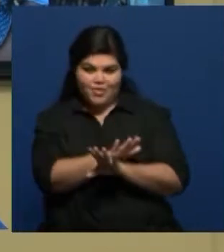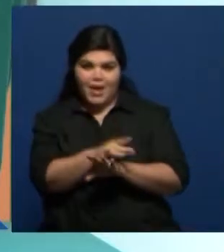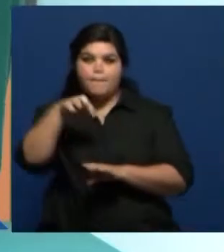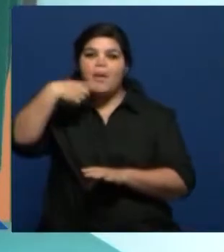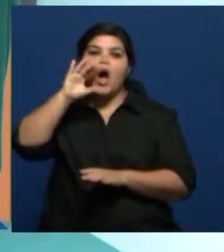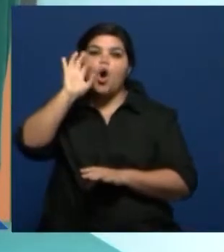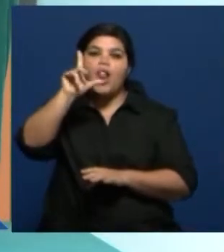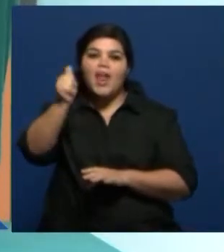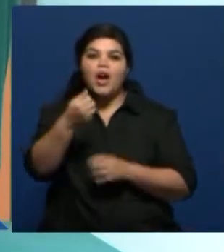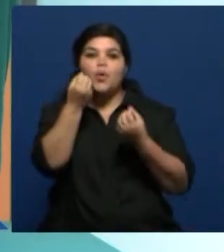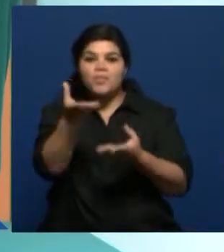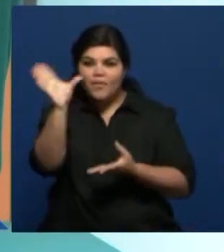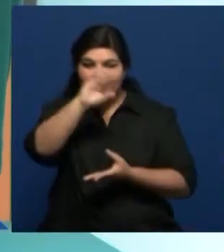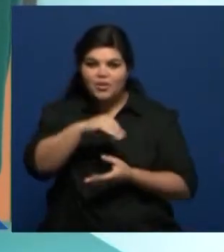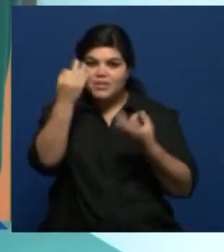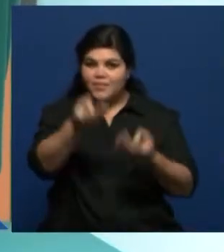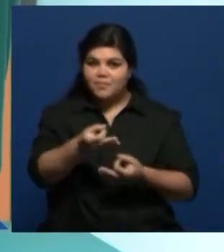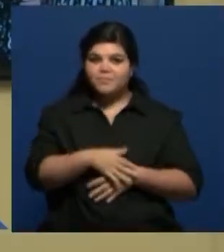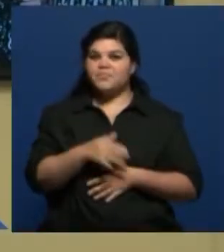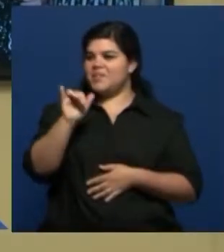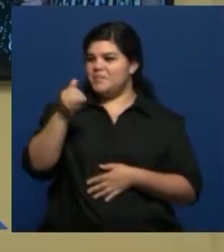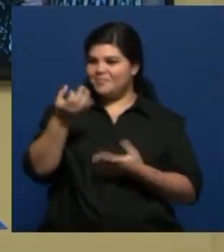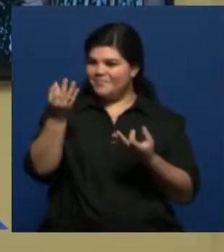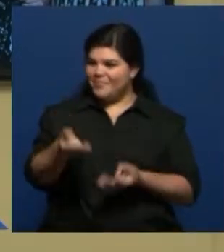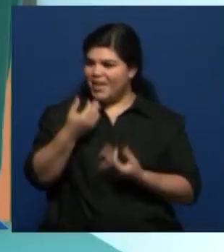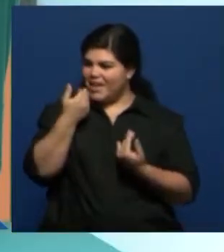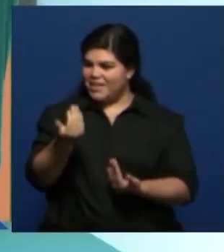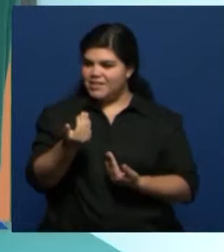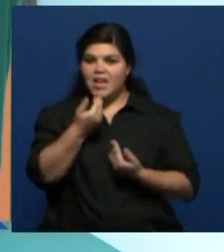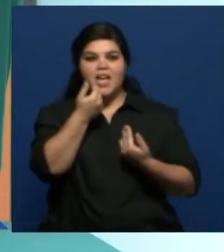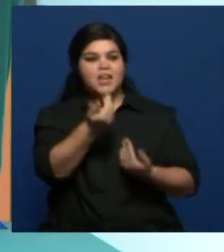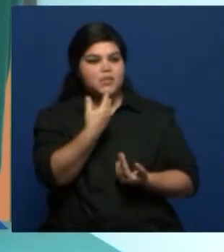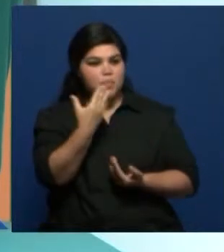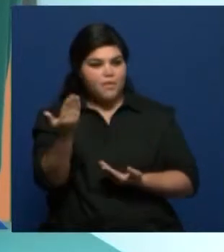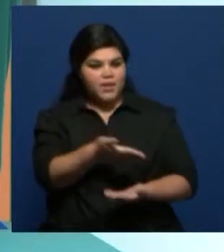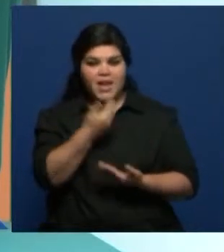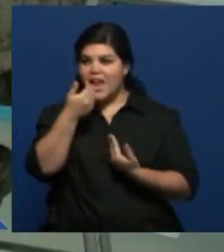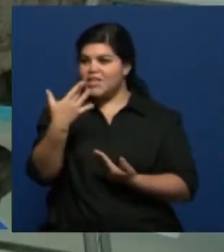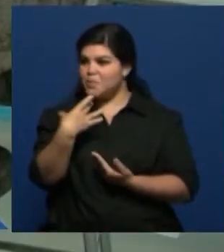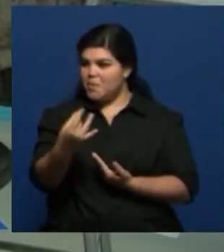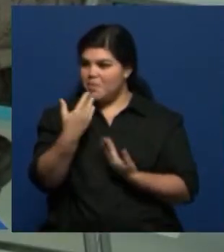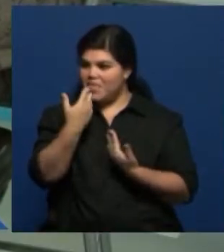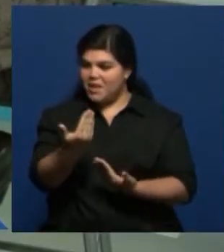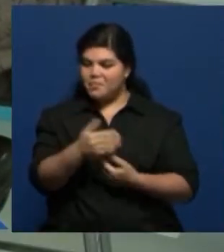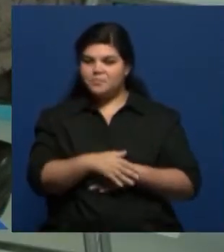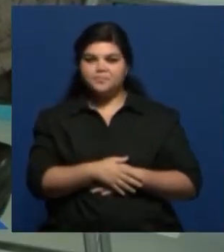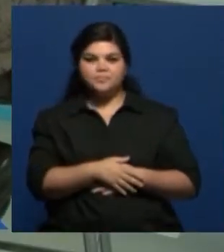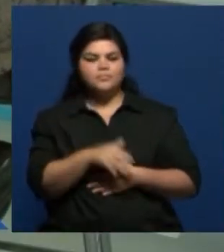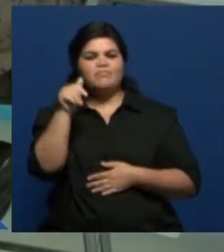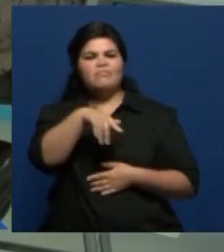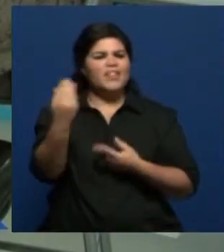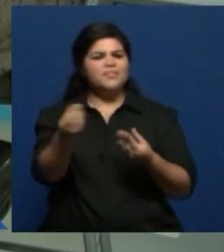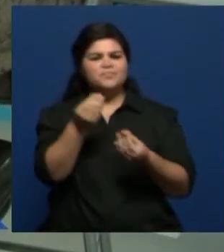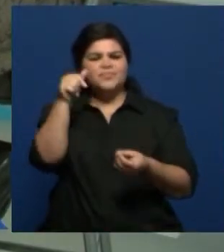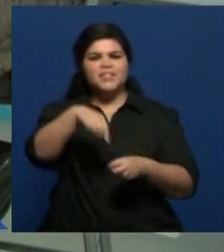andas? Buenas noches, ¿todo bien? Buenas noches, Ignacio, muy bien. Bueno, gracias por venir. No, por favor, gracias por la invitación. ¿De qué viene este ciclo